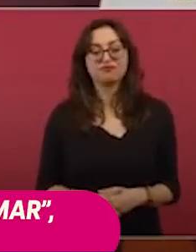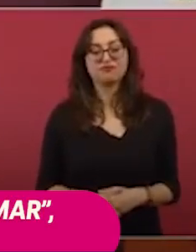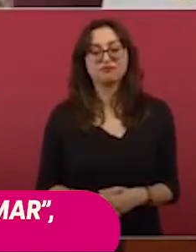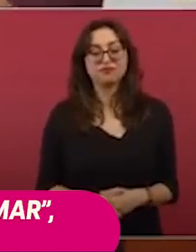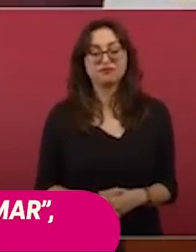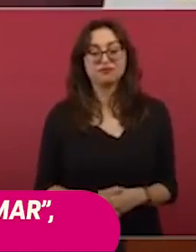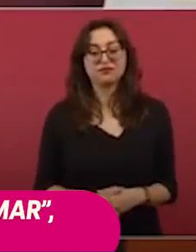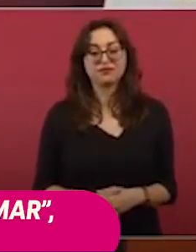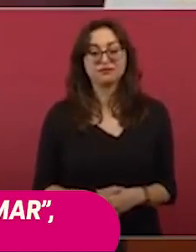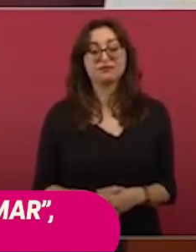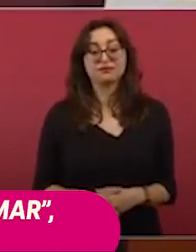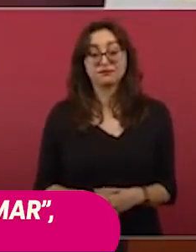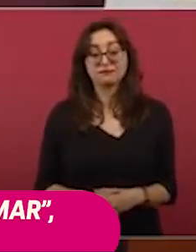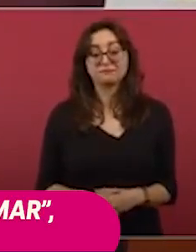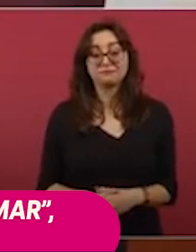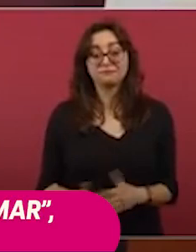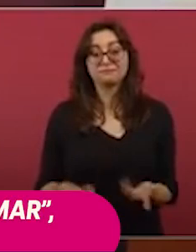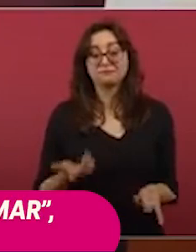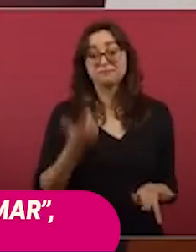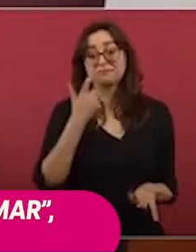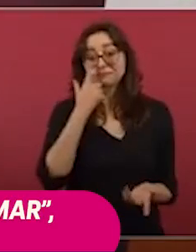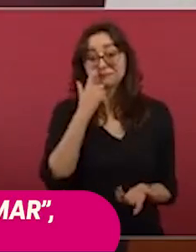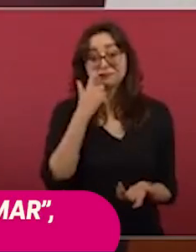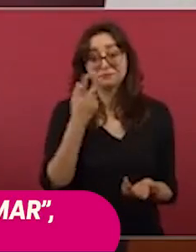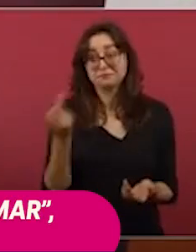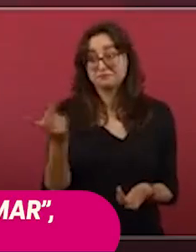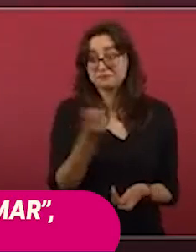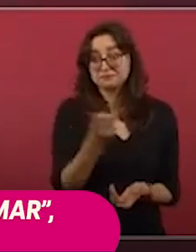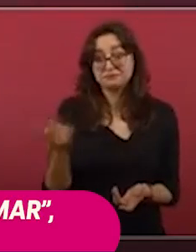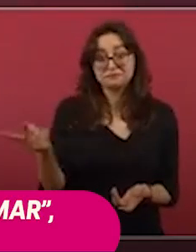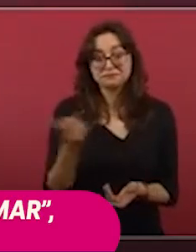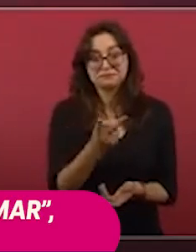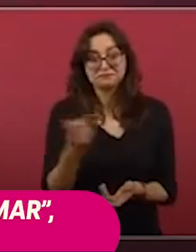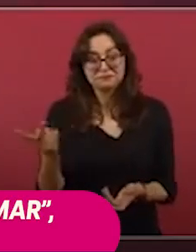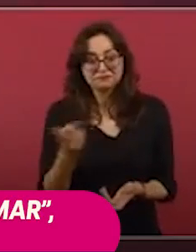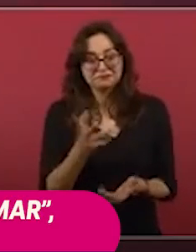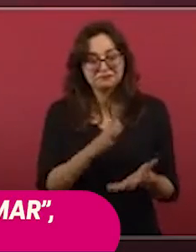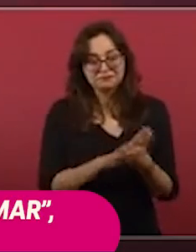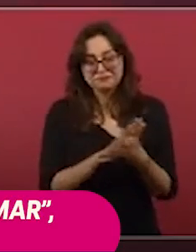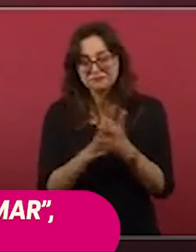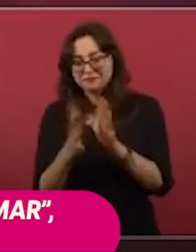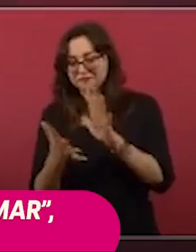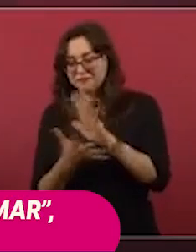morrales,